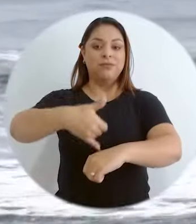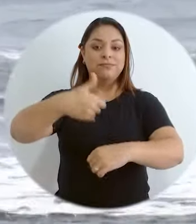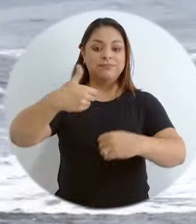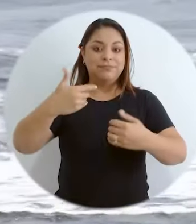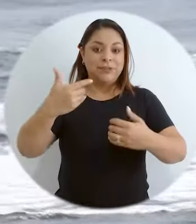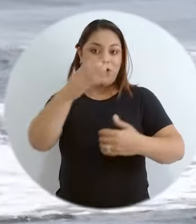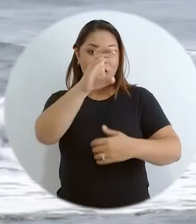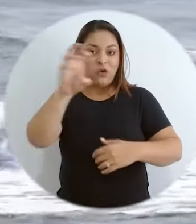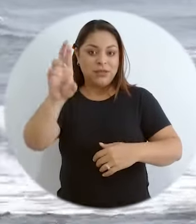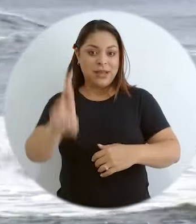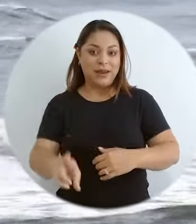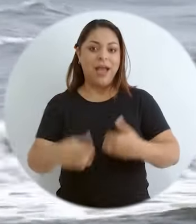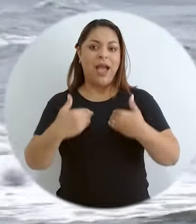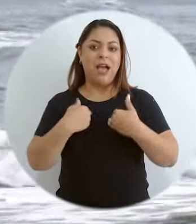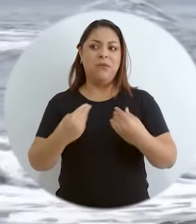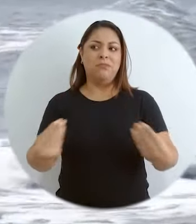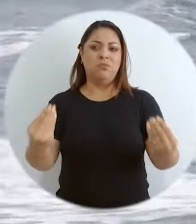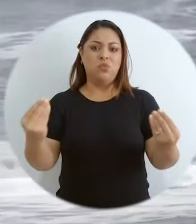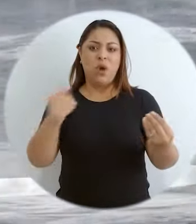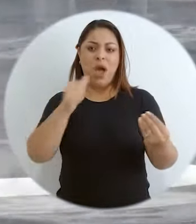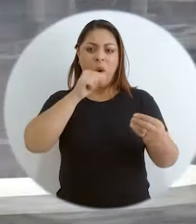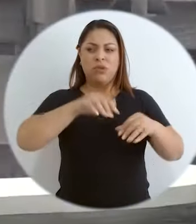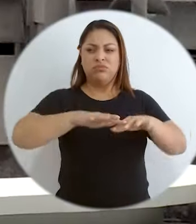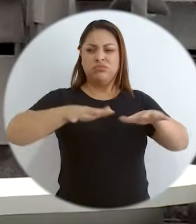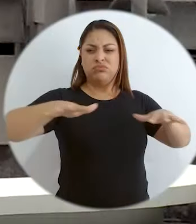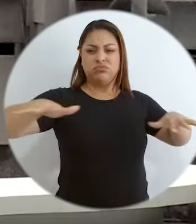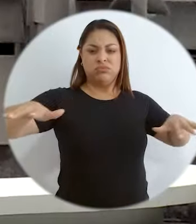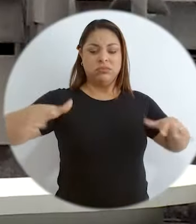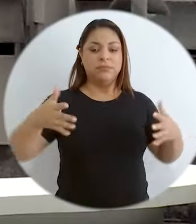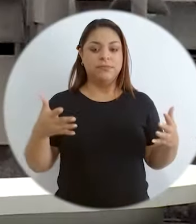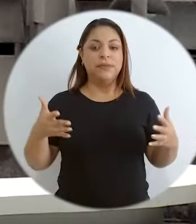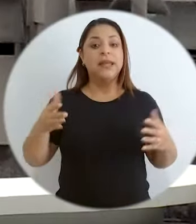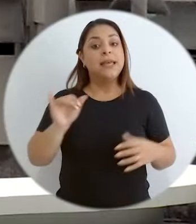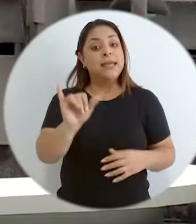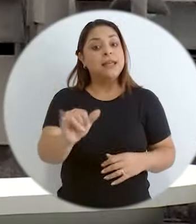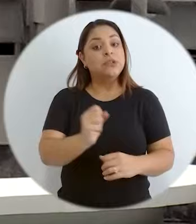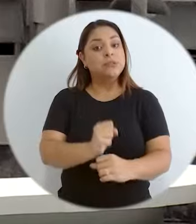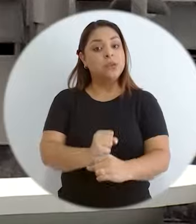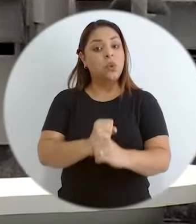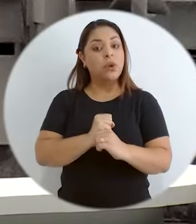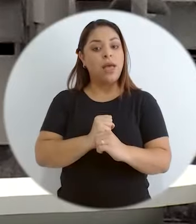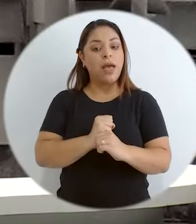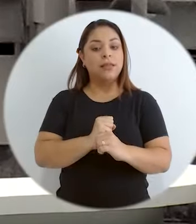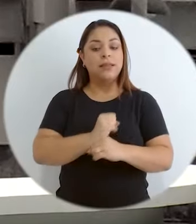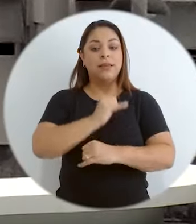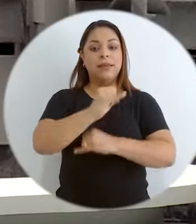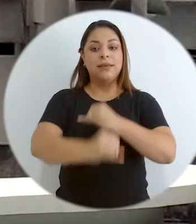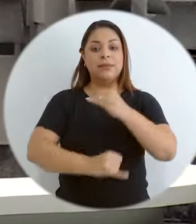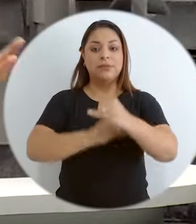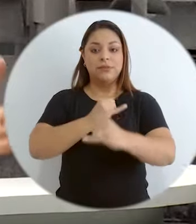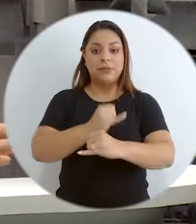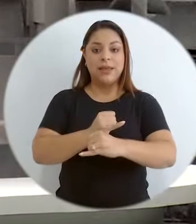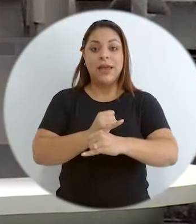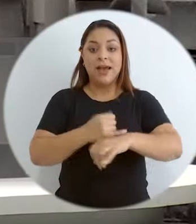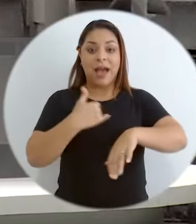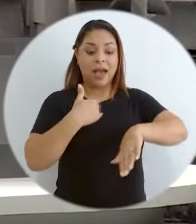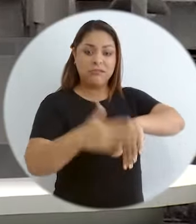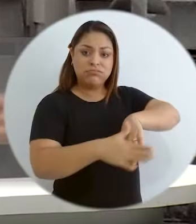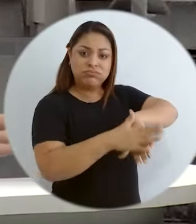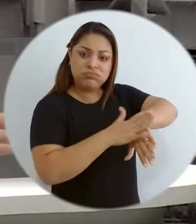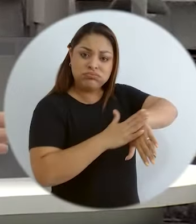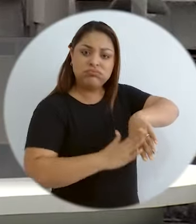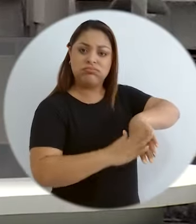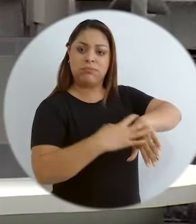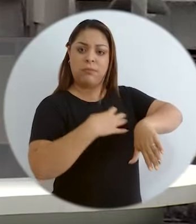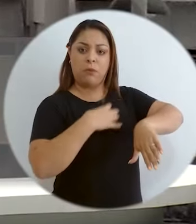capacidad, por ejemplo, y esto se ve más desde el área de seguridad internacional, es de, tenemos todo este territorio, este